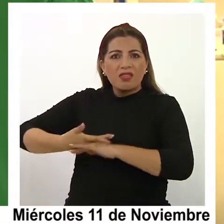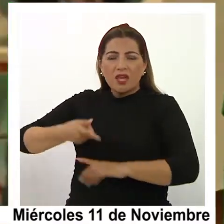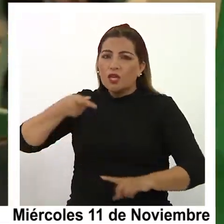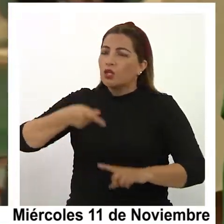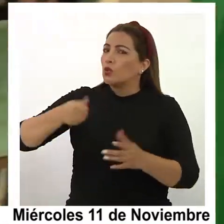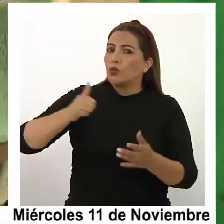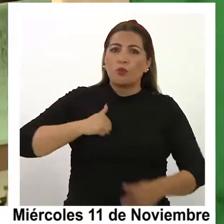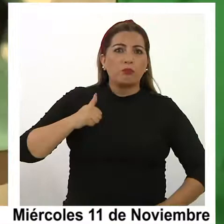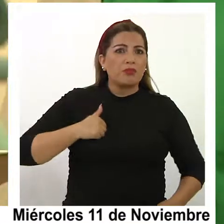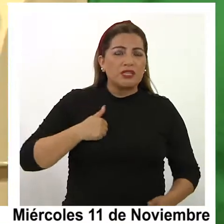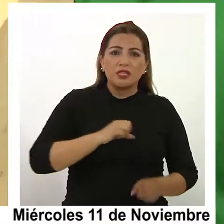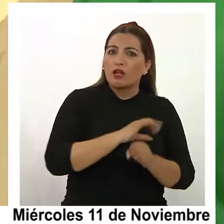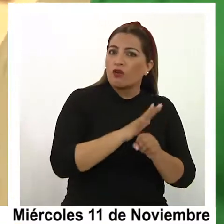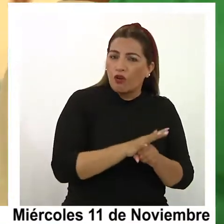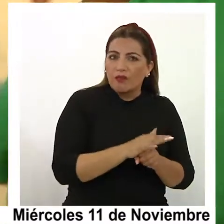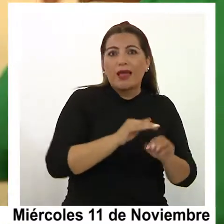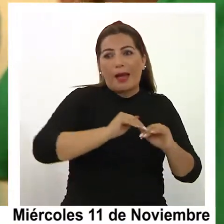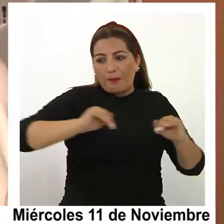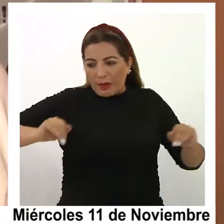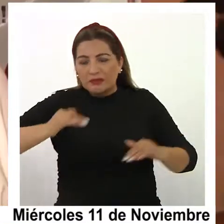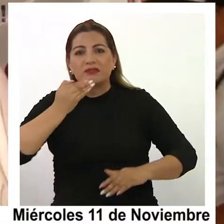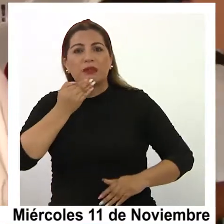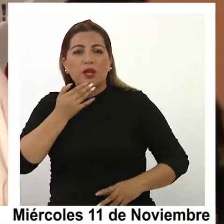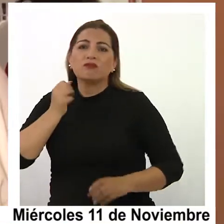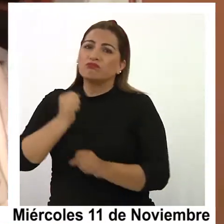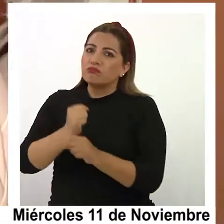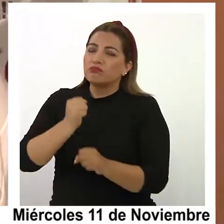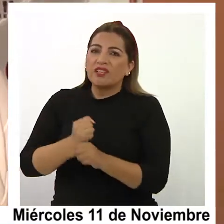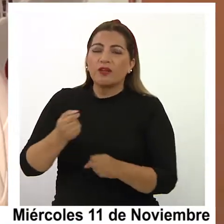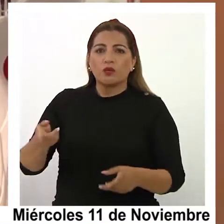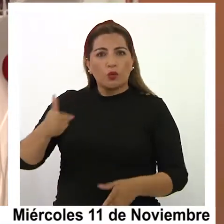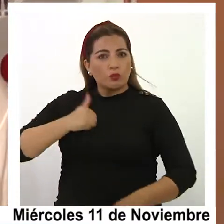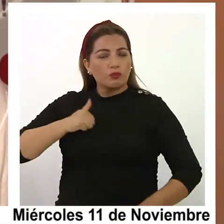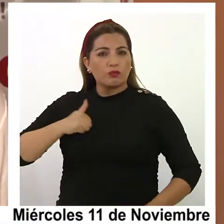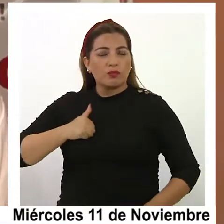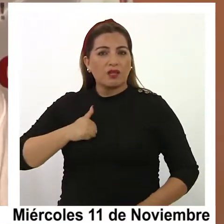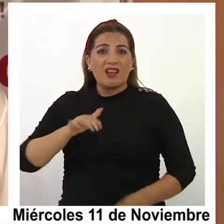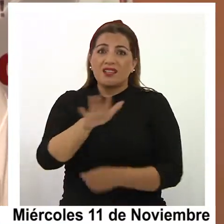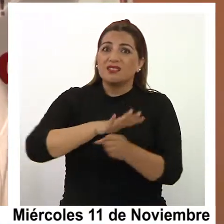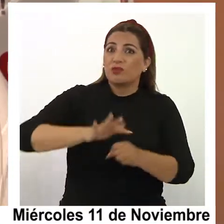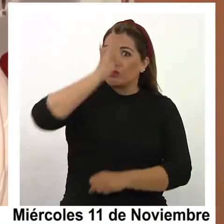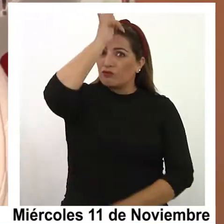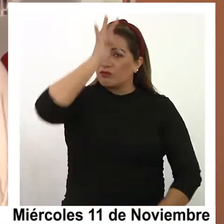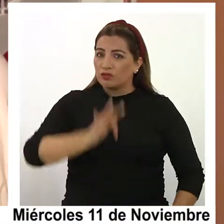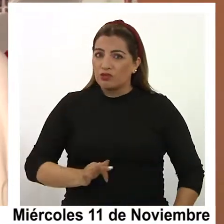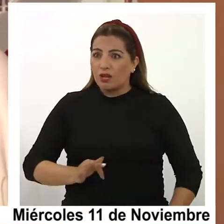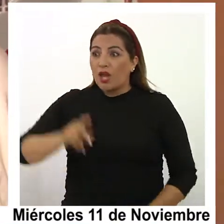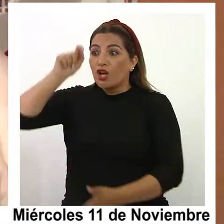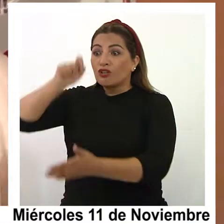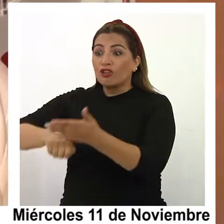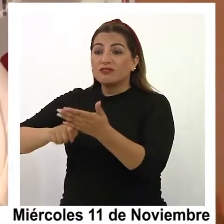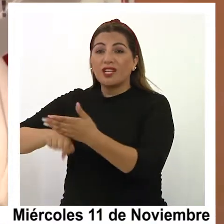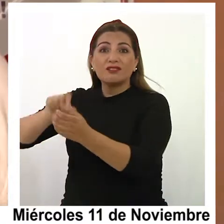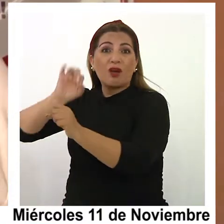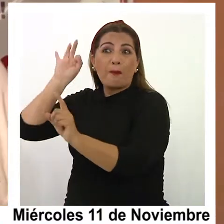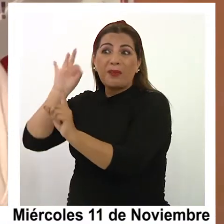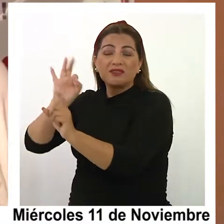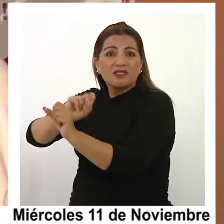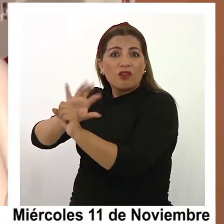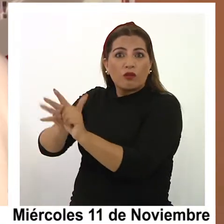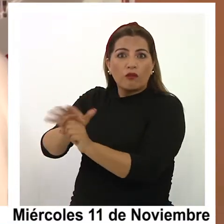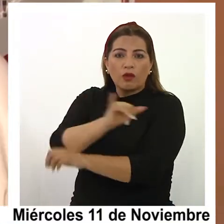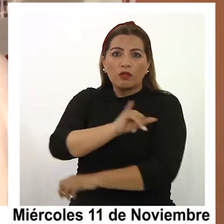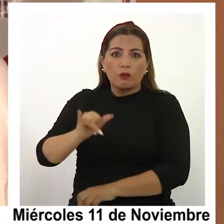pesar del COVID, la situación de los funcionarios que se contrataron por COVID y que se